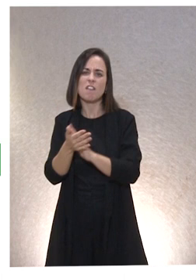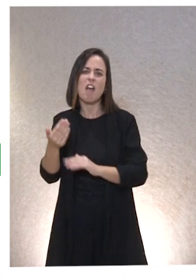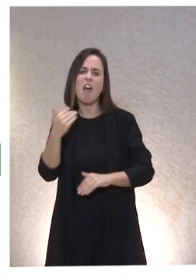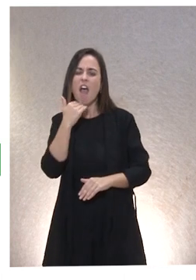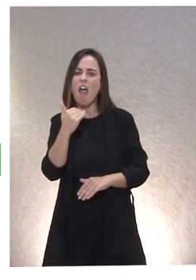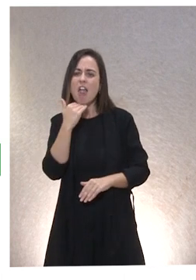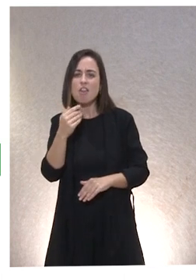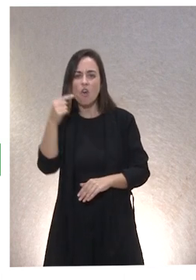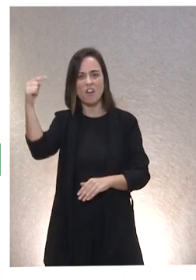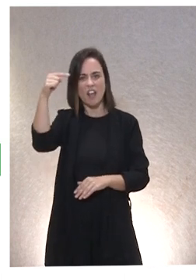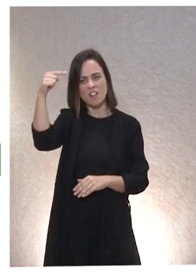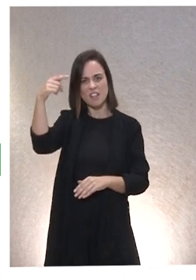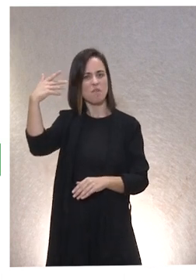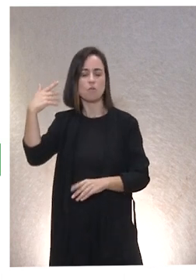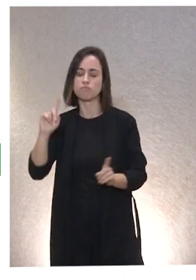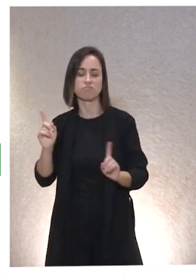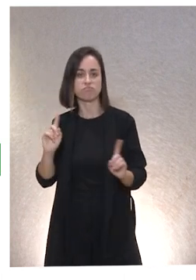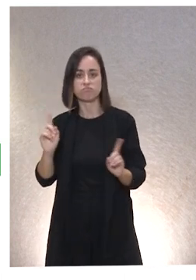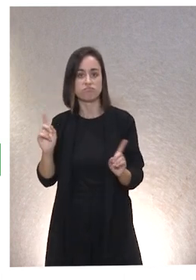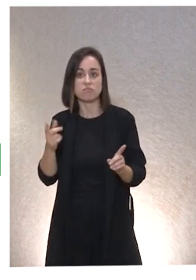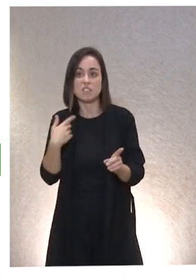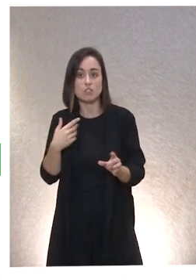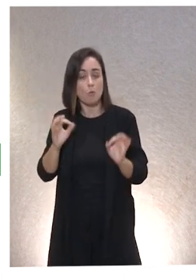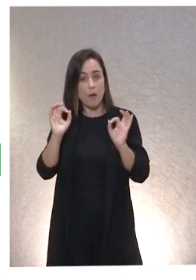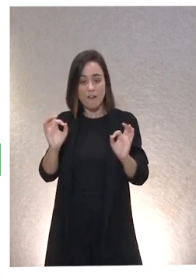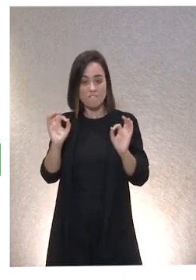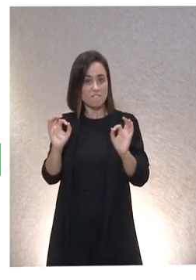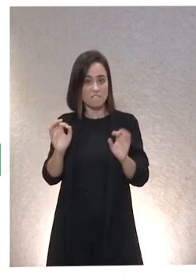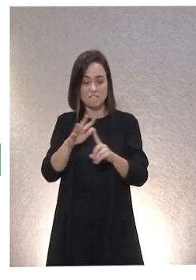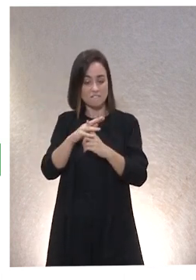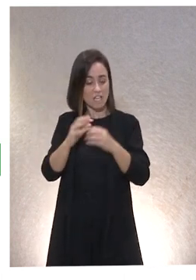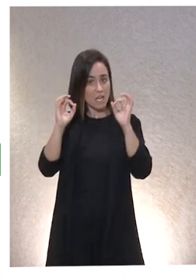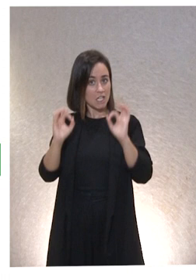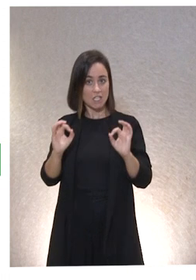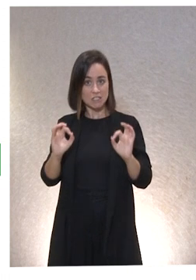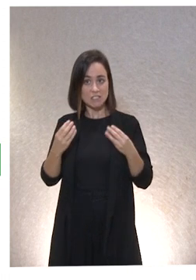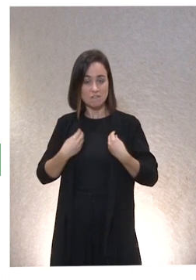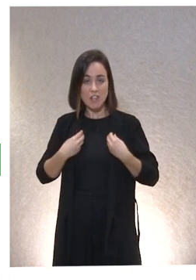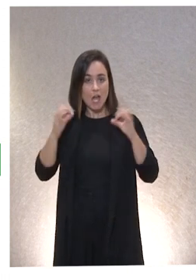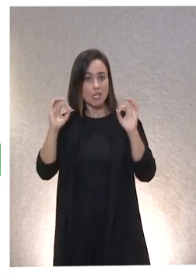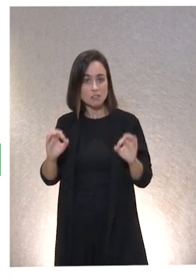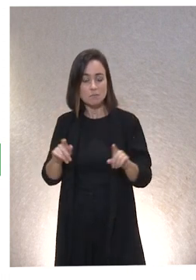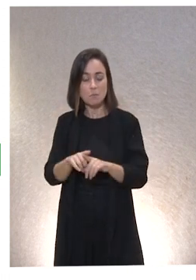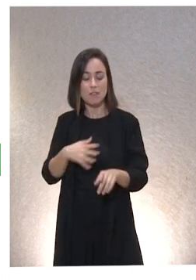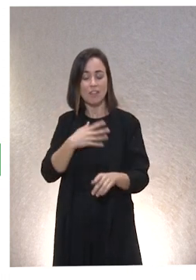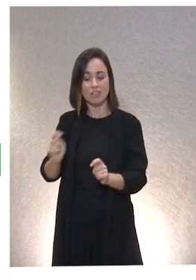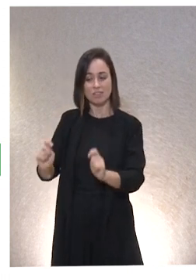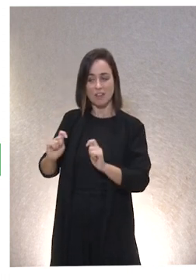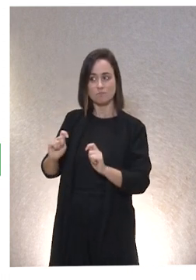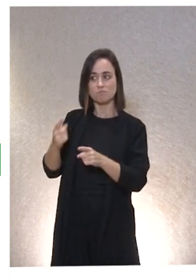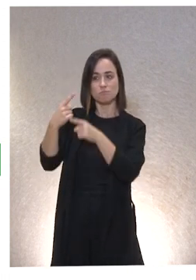algo absolutamente malo. Tenemos que verlo como condición de nuestra vida que nos puede aportar cosas y nos aporta cosas preciosas.